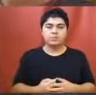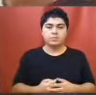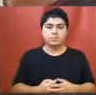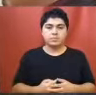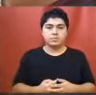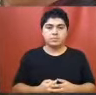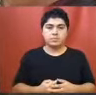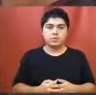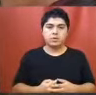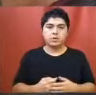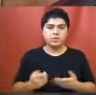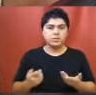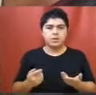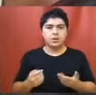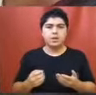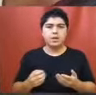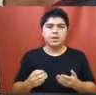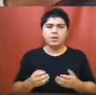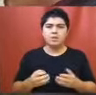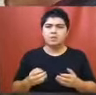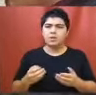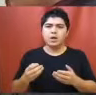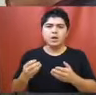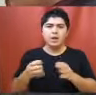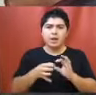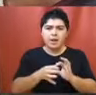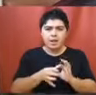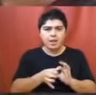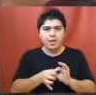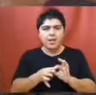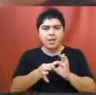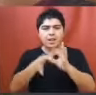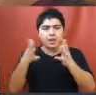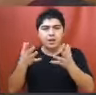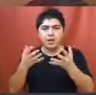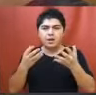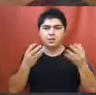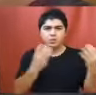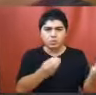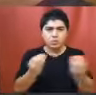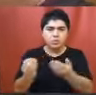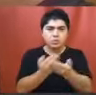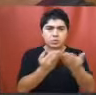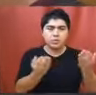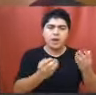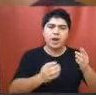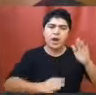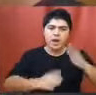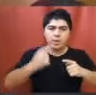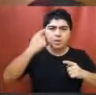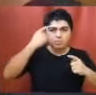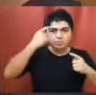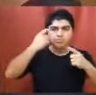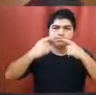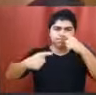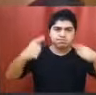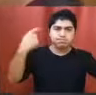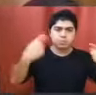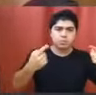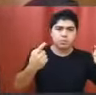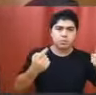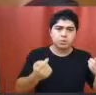los beneficios de la democracia, del poder expresarnos más allá de nuestras diferencias con total libertad,